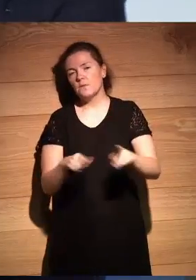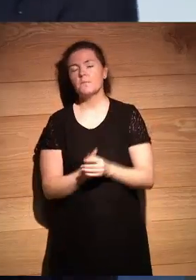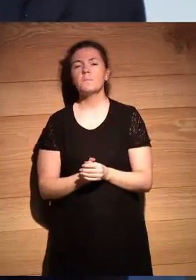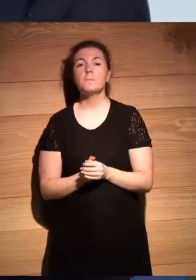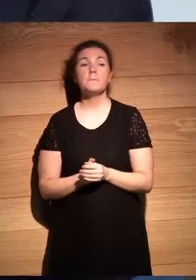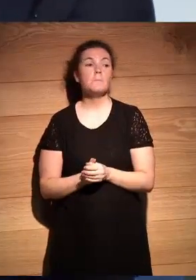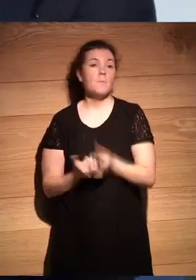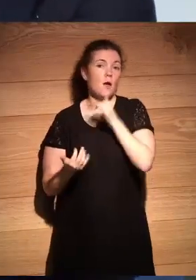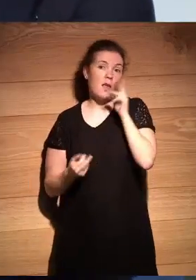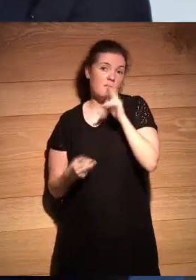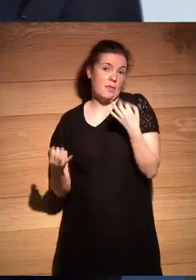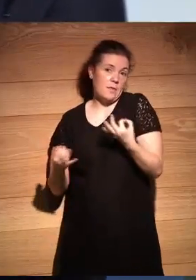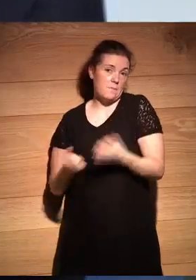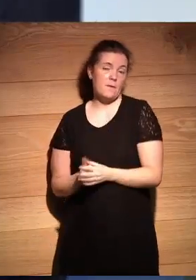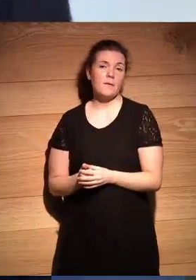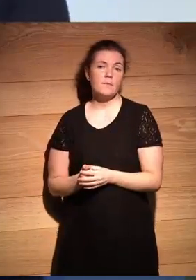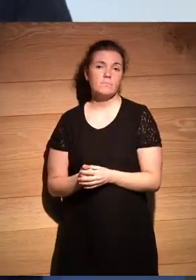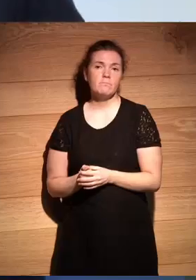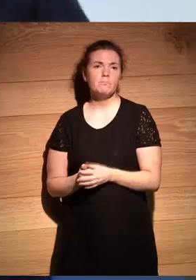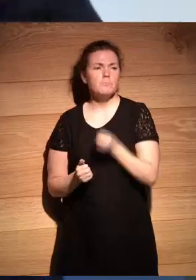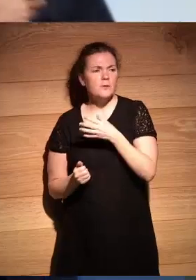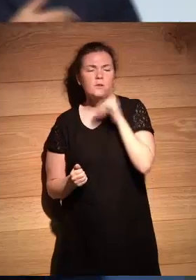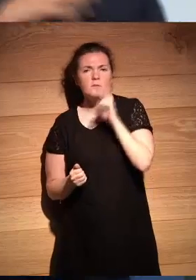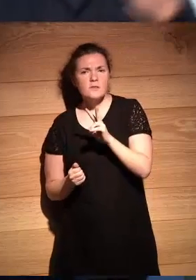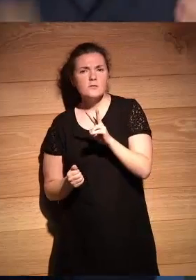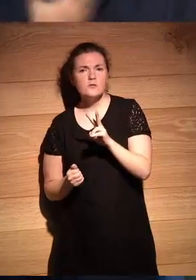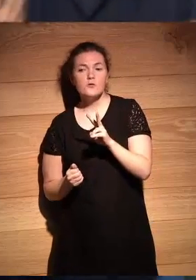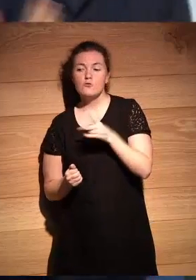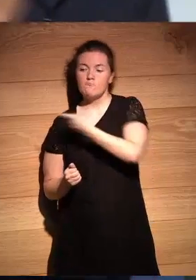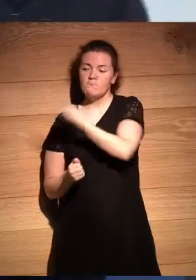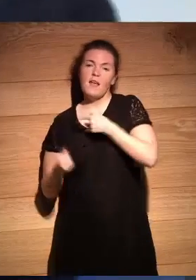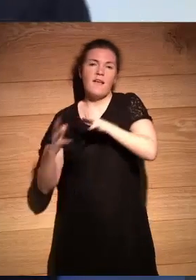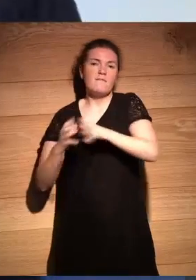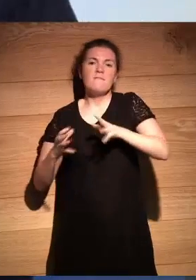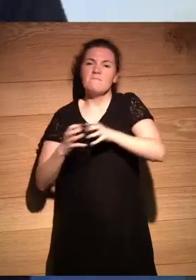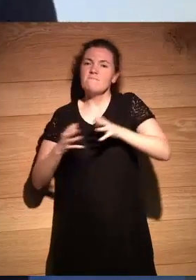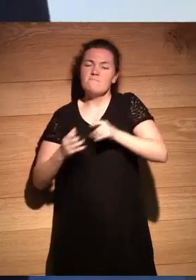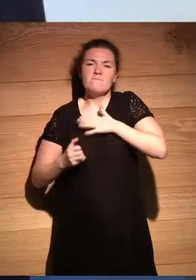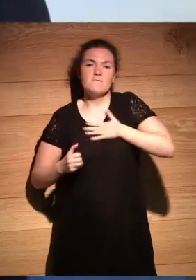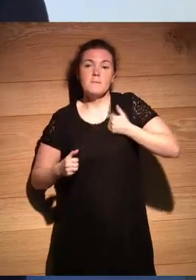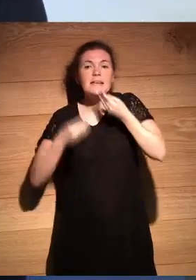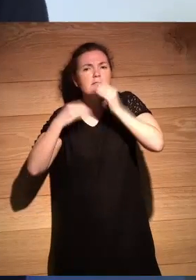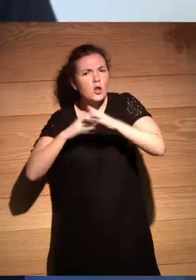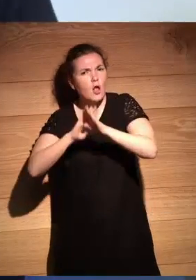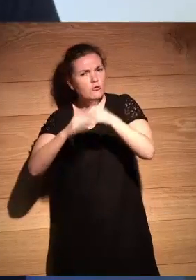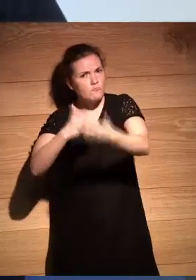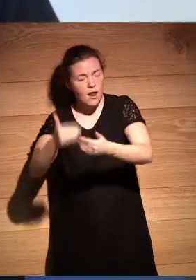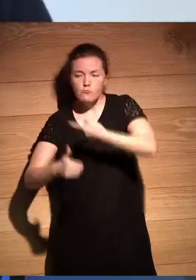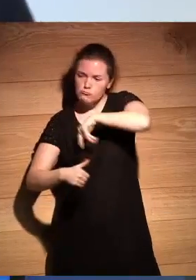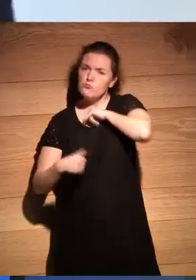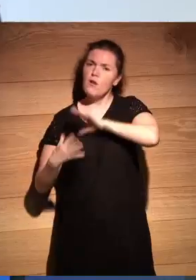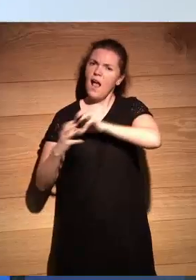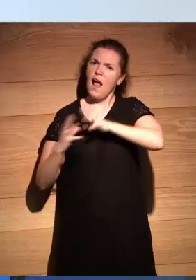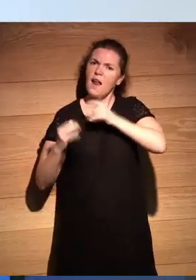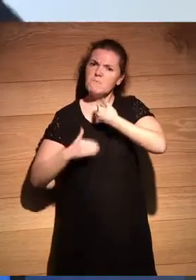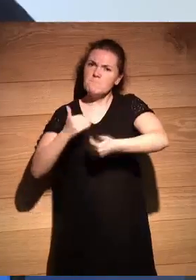bueno pues ahora habrá que verlo ¿no? bueno a ver bueno ya veis somos ambiciosas la historia continúa somos ambiciosas yo creo